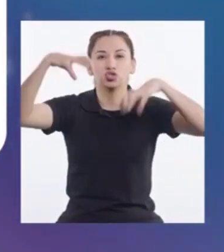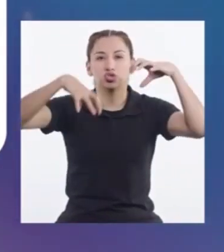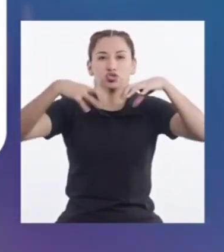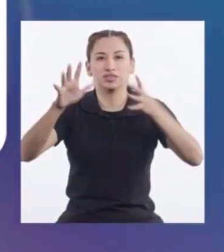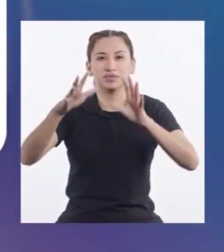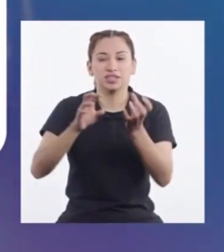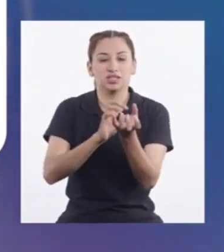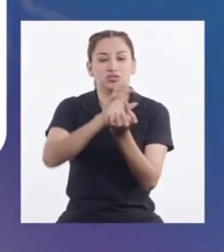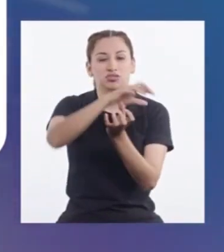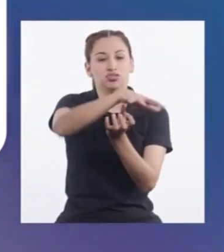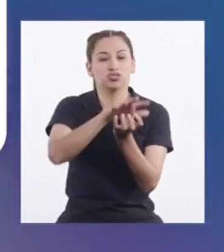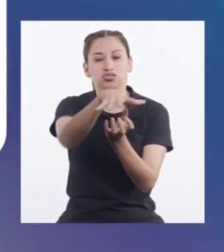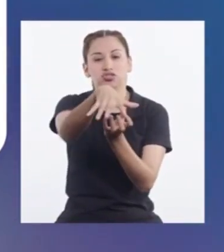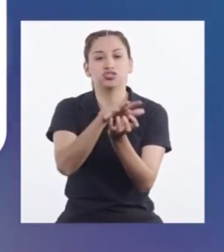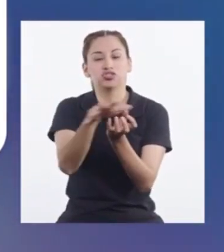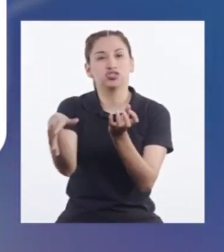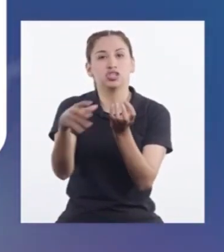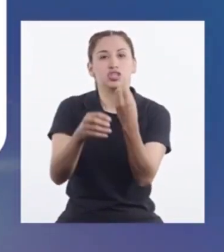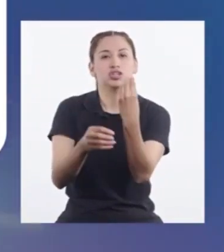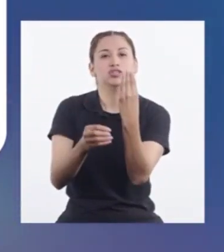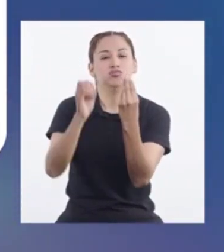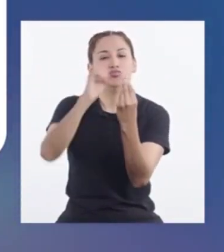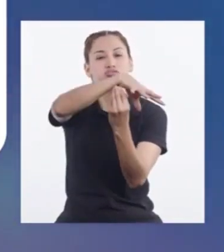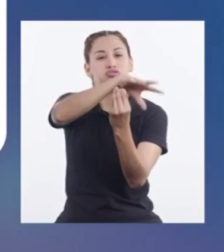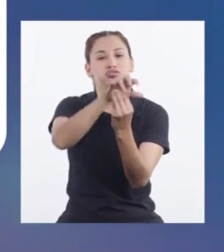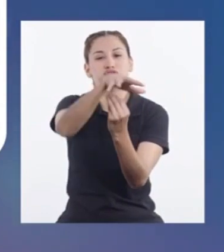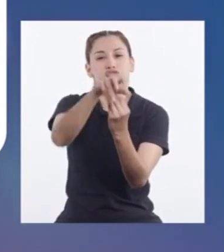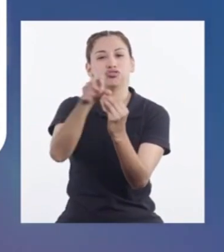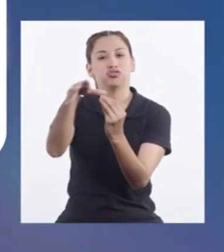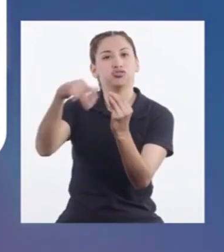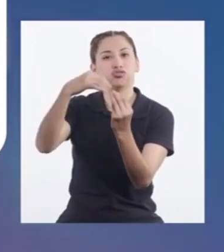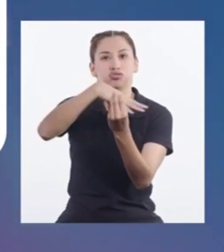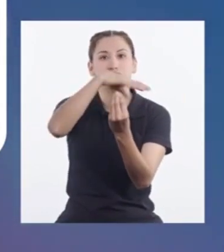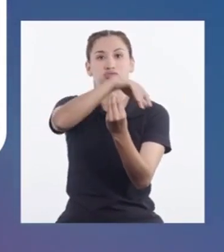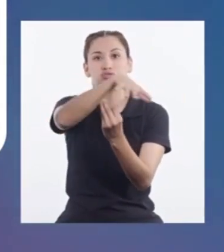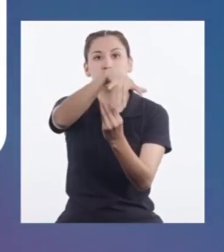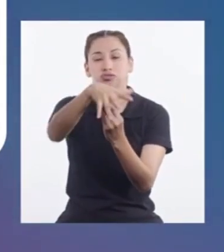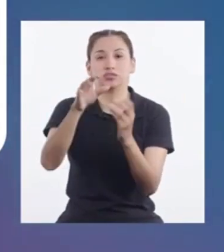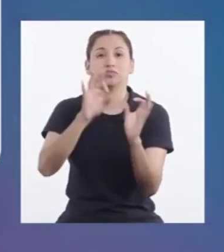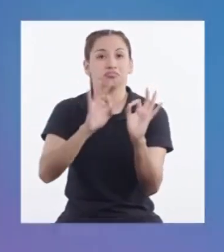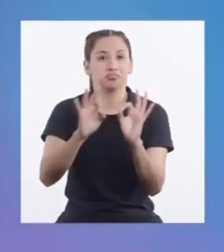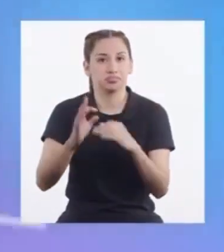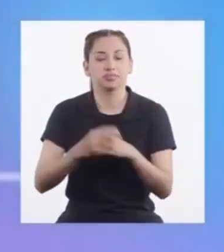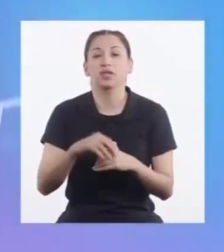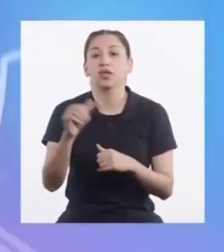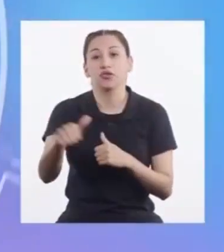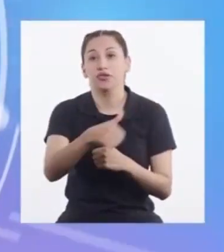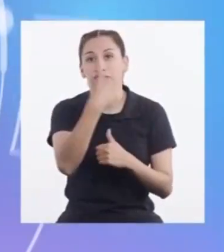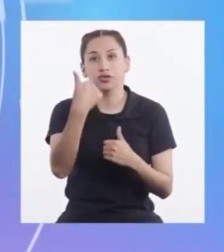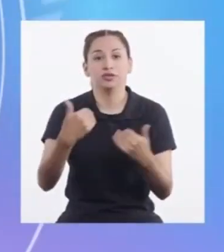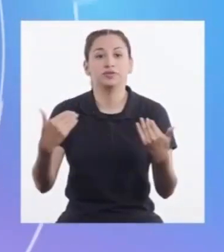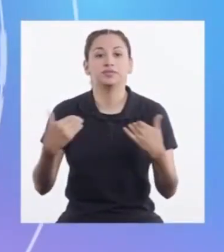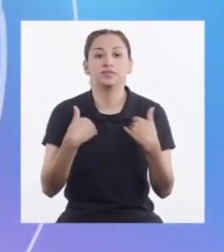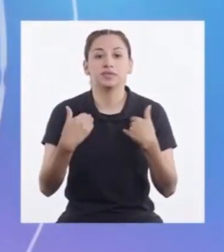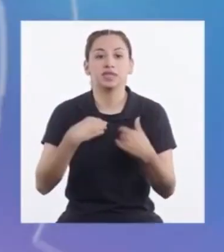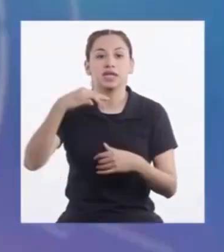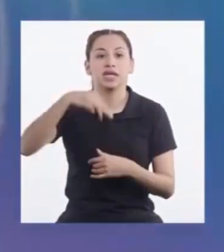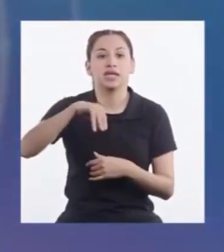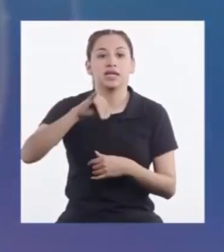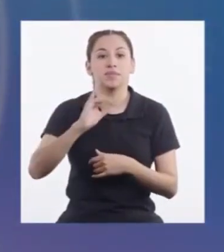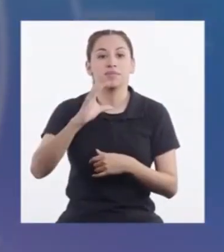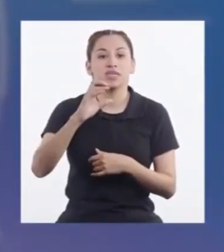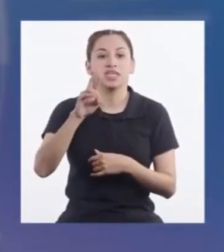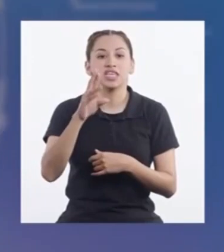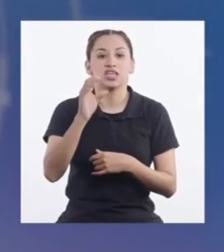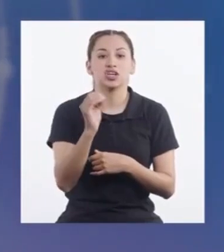lluvia Y así Dosifica El agua Para que llegue Con buena Precisión A los cultivos También Tenemos La